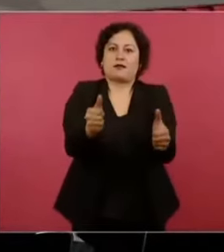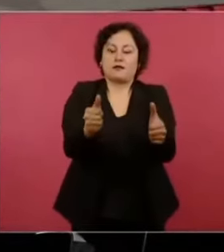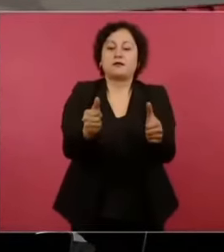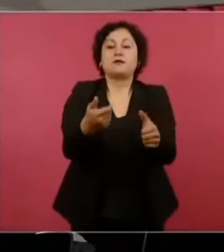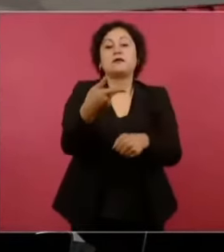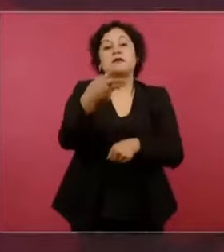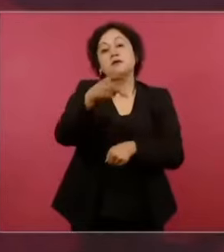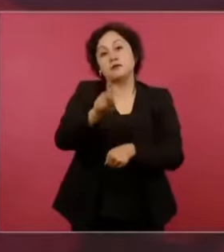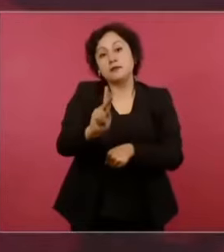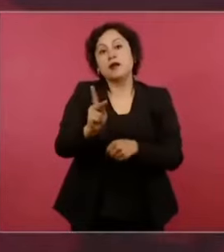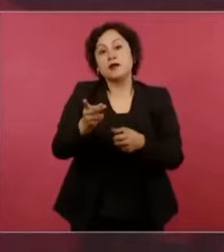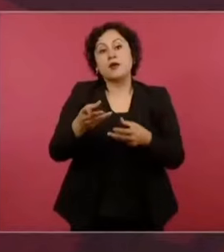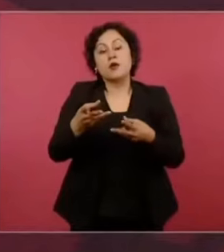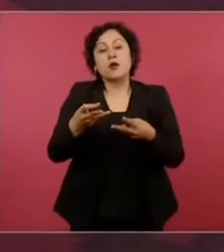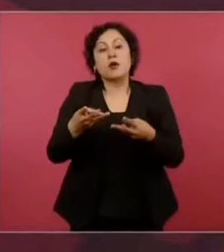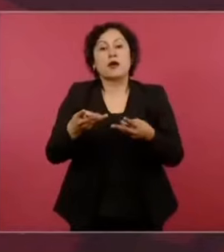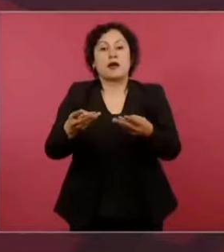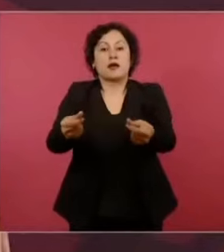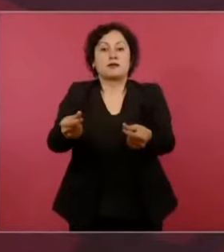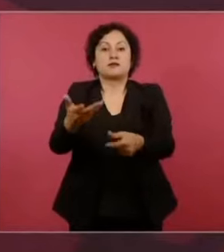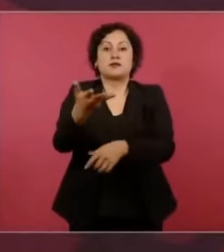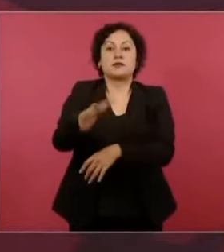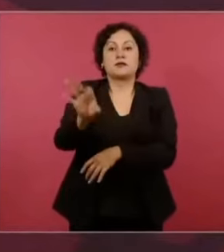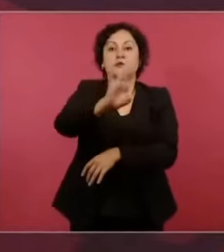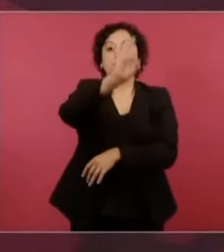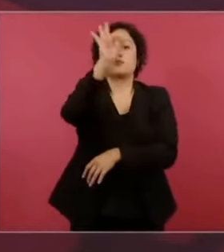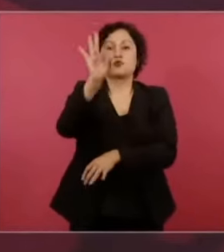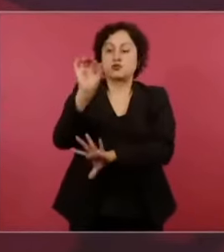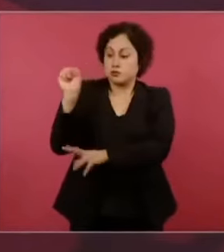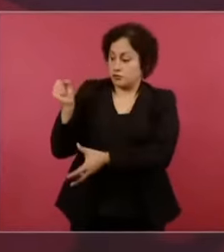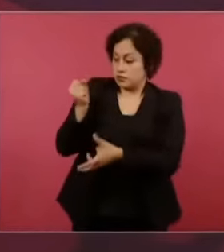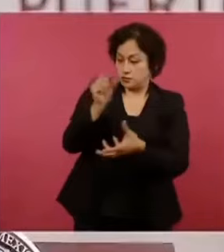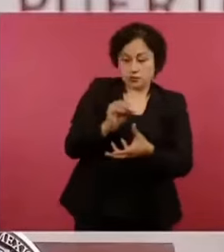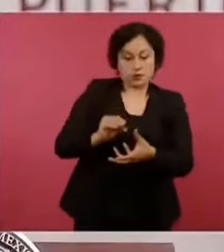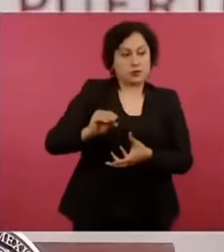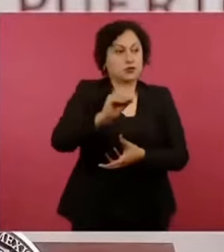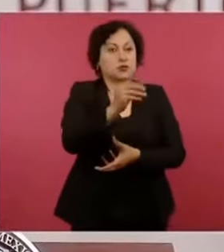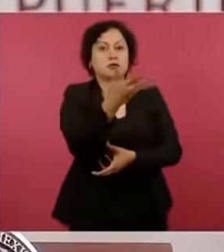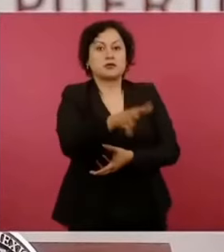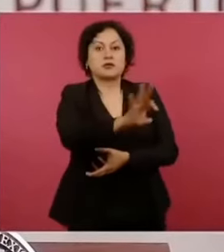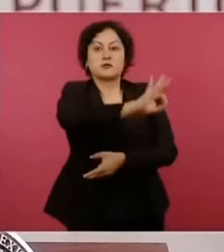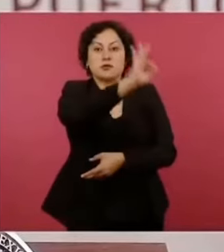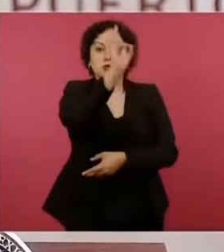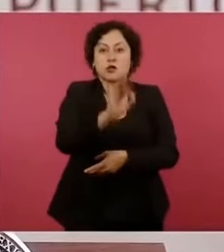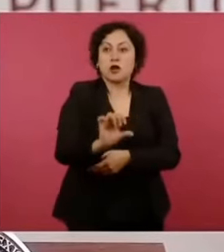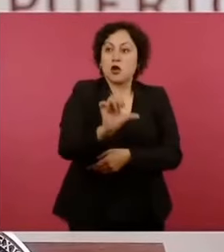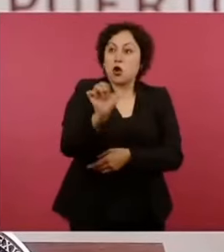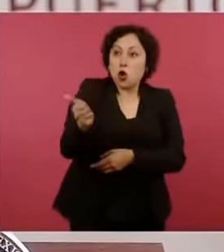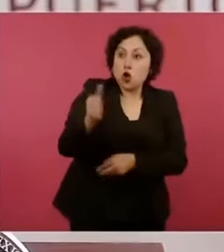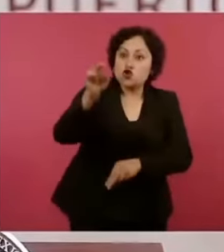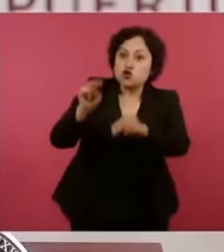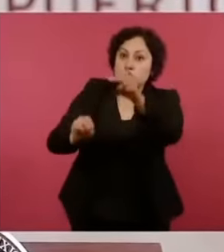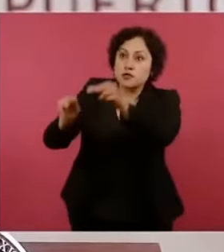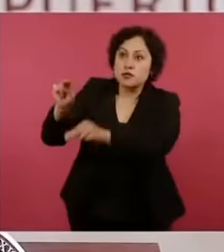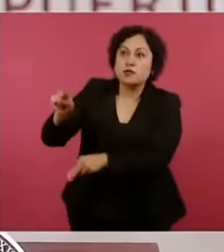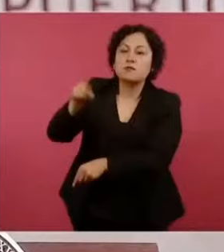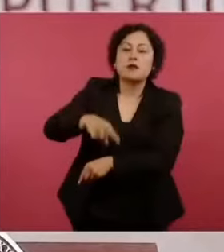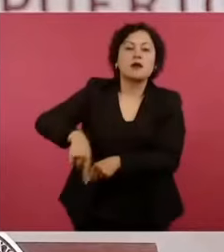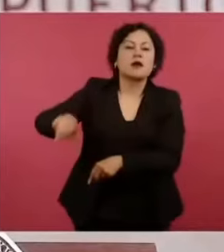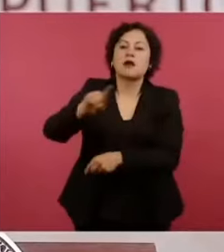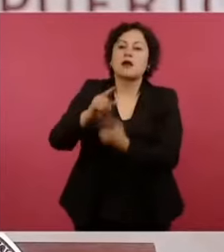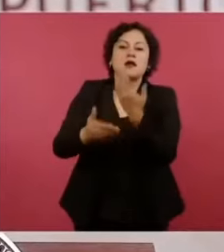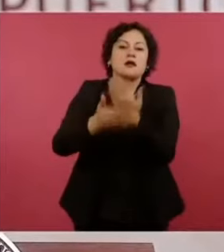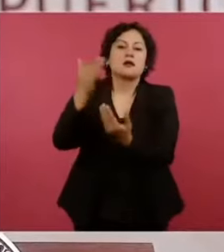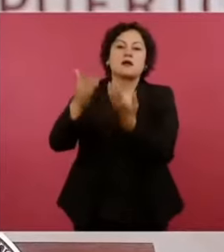% del presupuesto. Y en los otros niveles de atención, se atiende al 10% de los